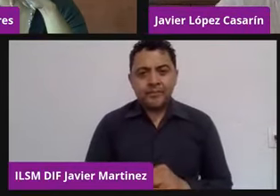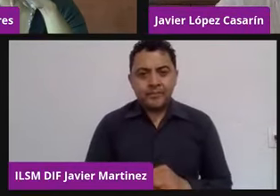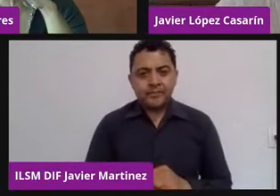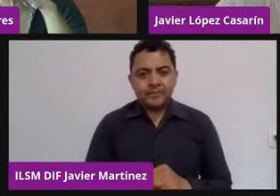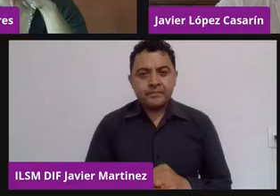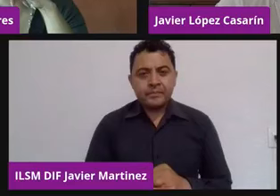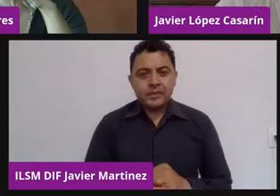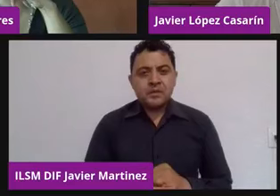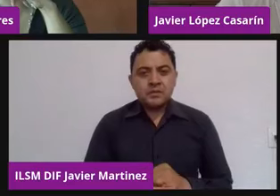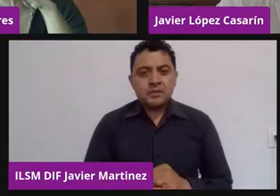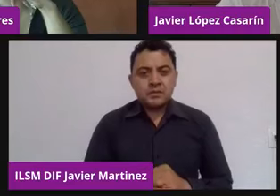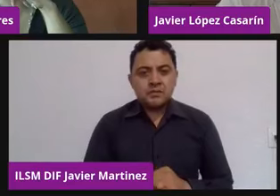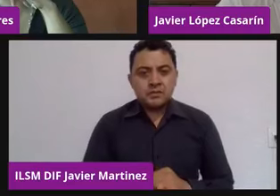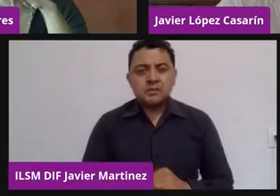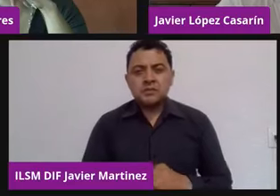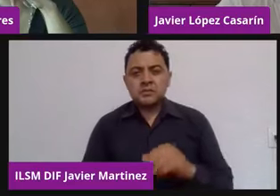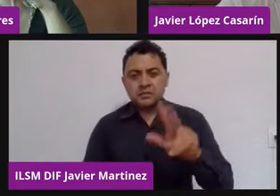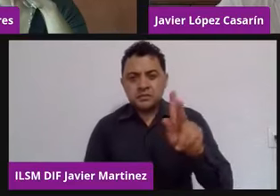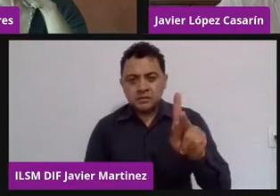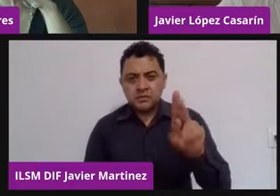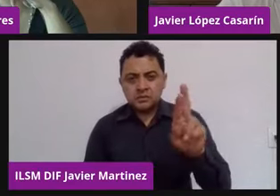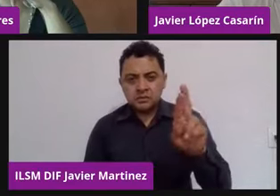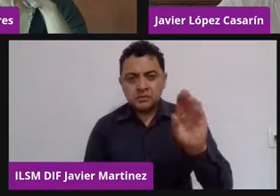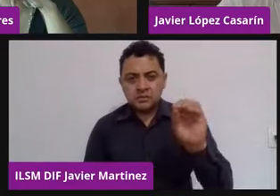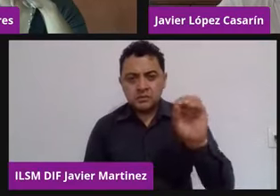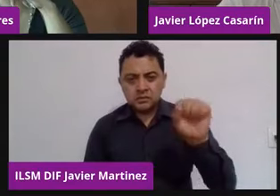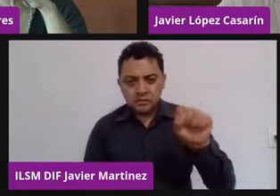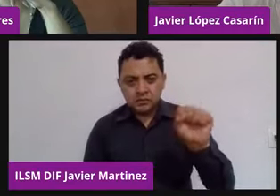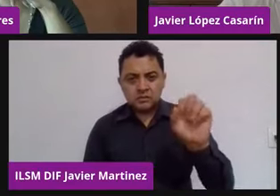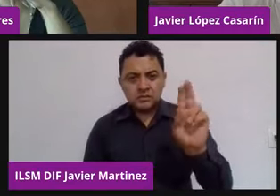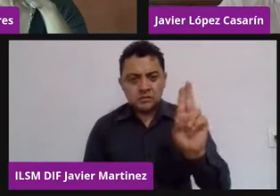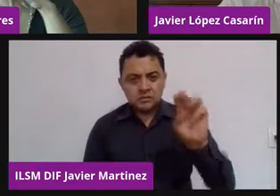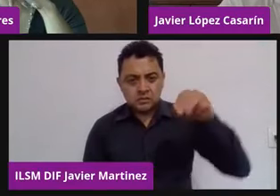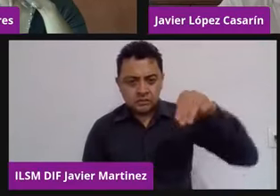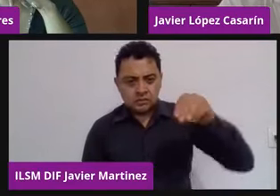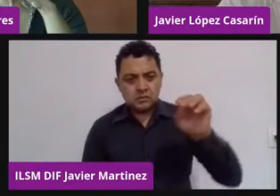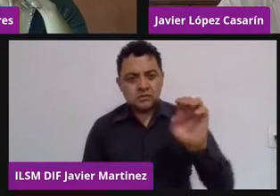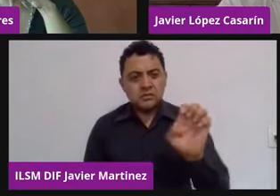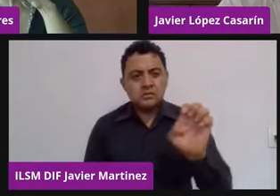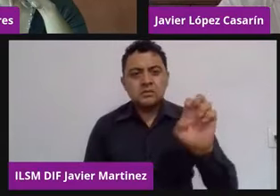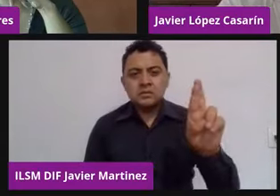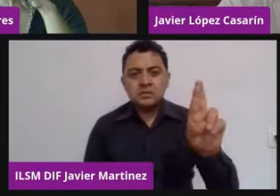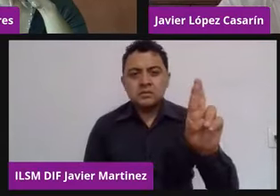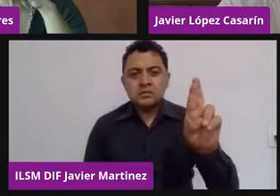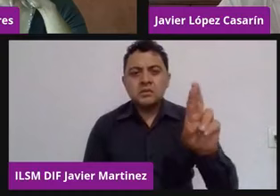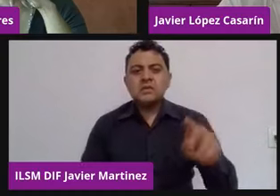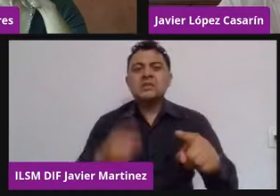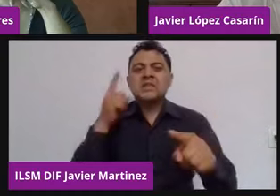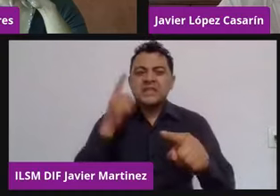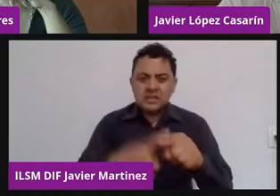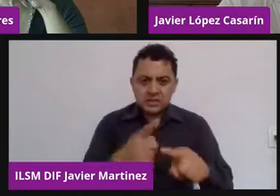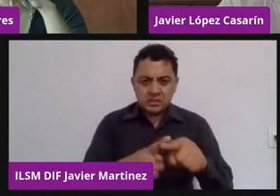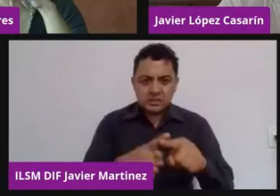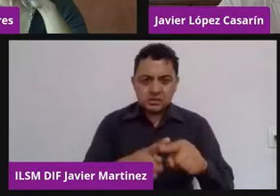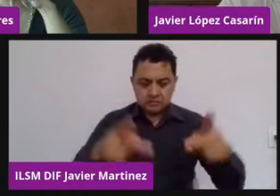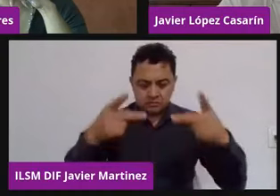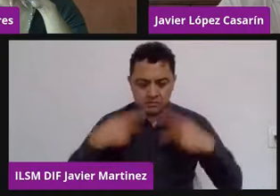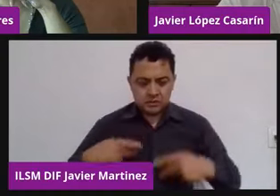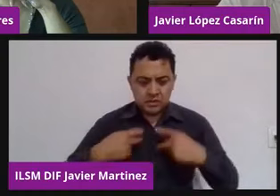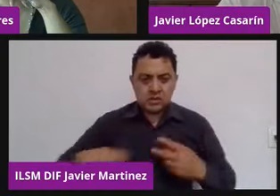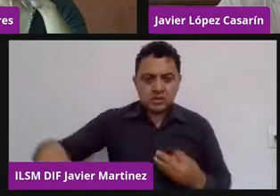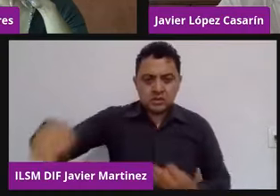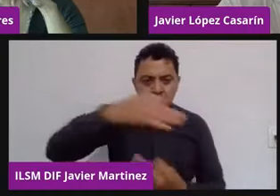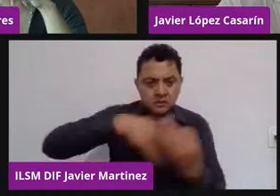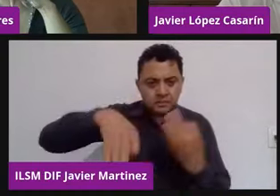Entonces el prosumer empieza también a tener una injerencia sin lugar a duda de lo que eso nos está poniendo en la